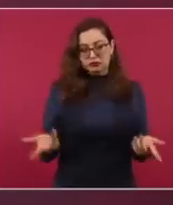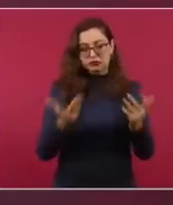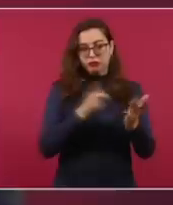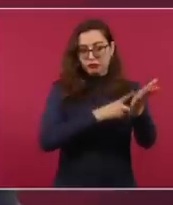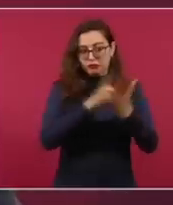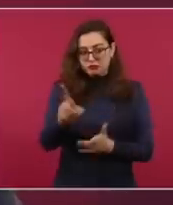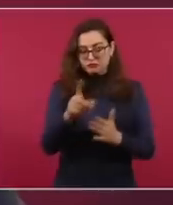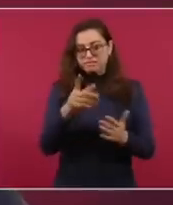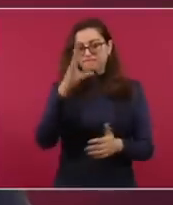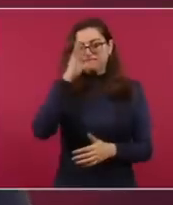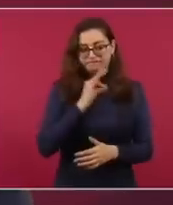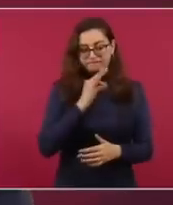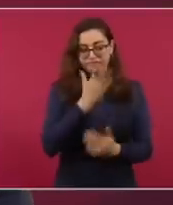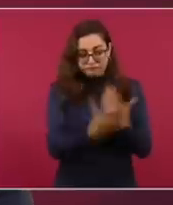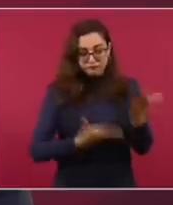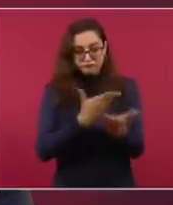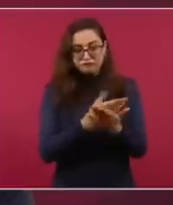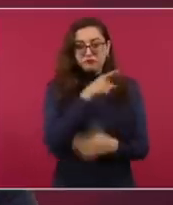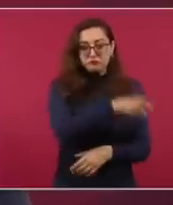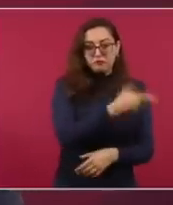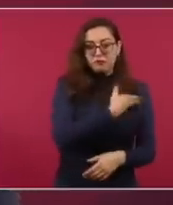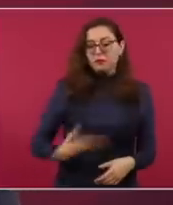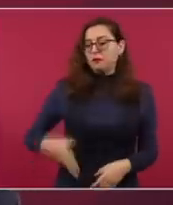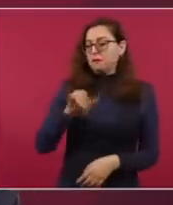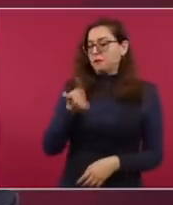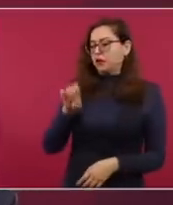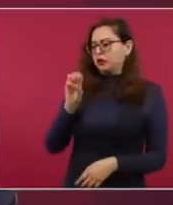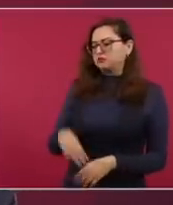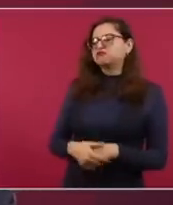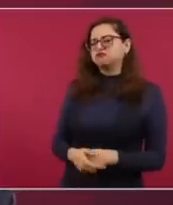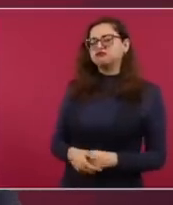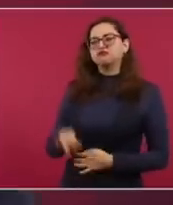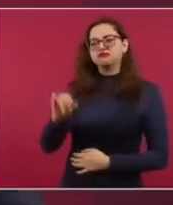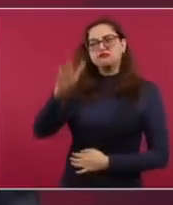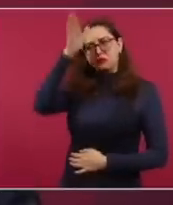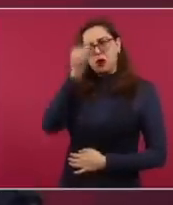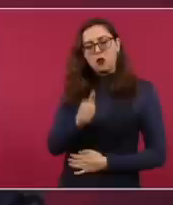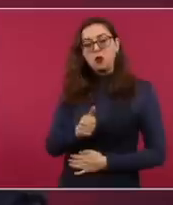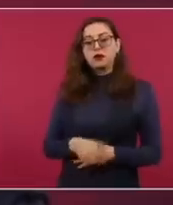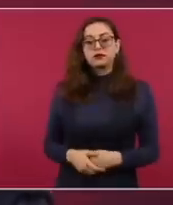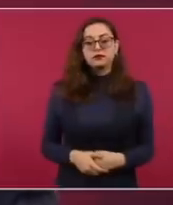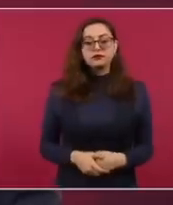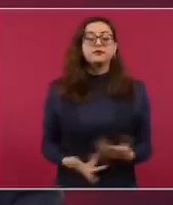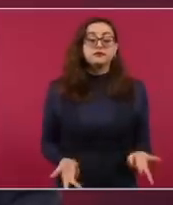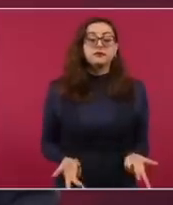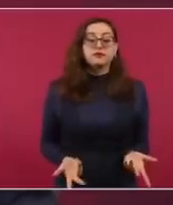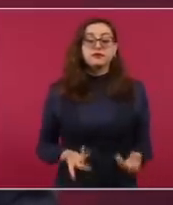plenos. Por lo pronto, la instrucción del presidente de la República, en función de lo expuesto por el presidente Biden,